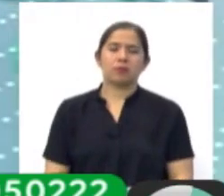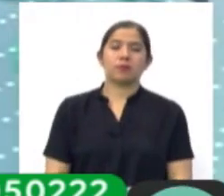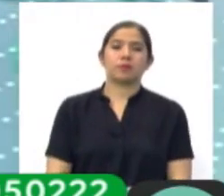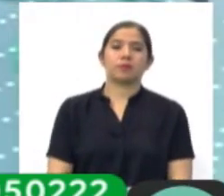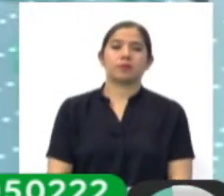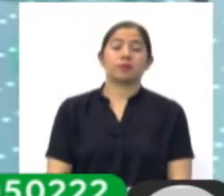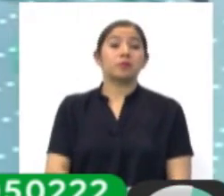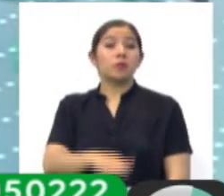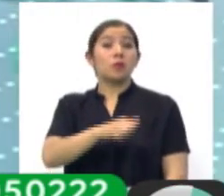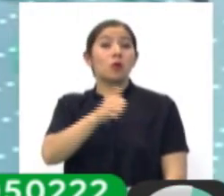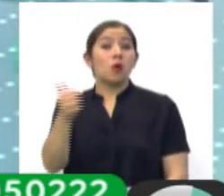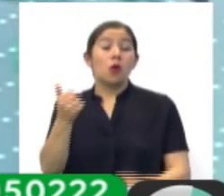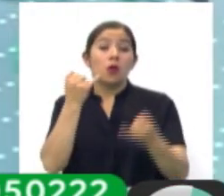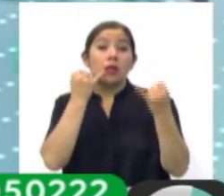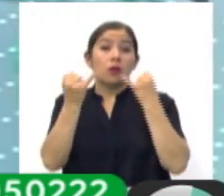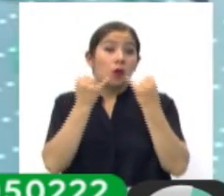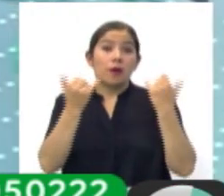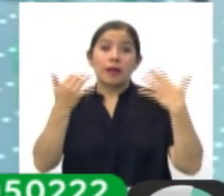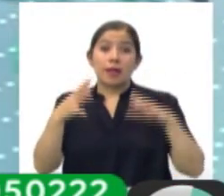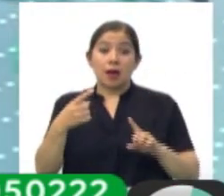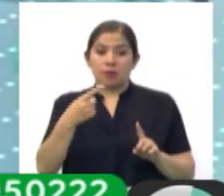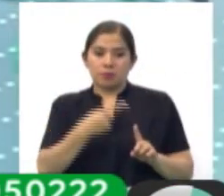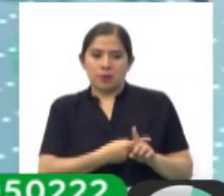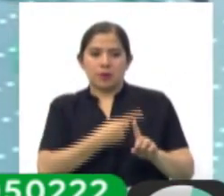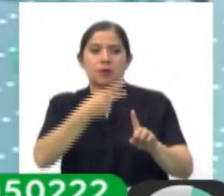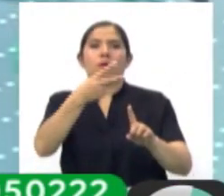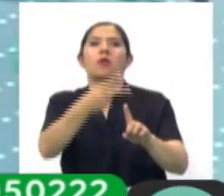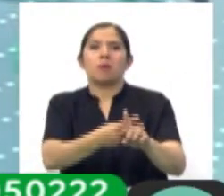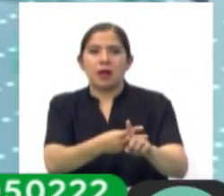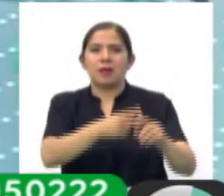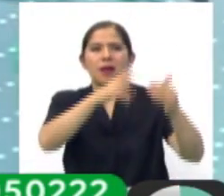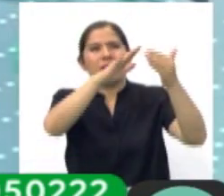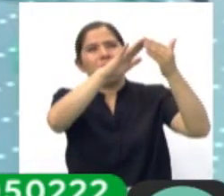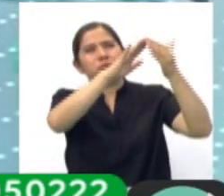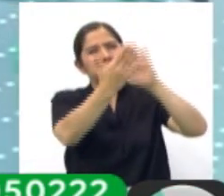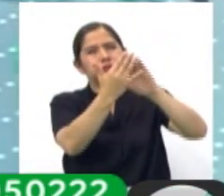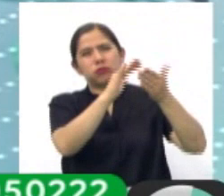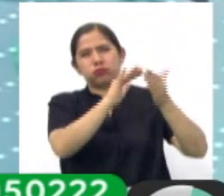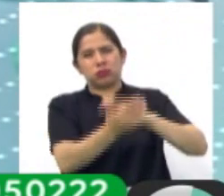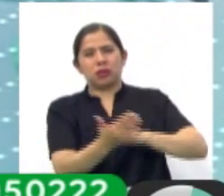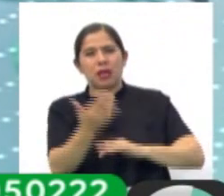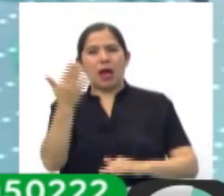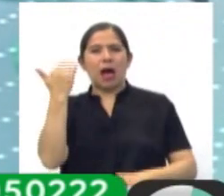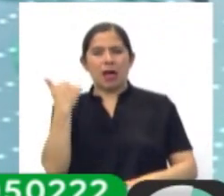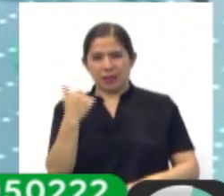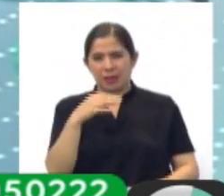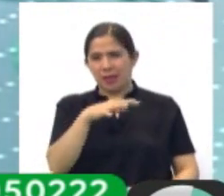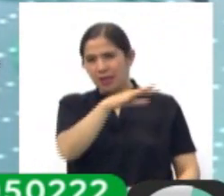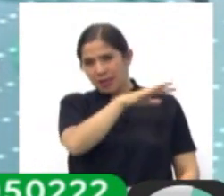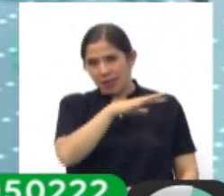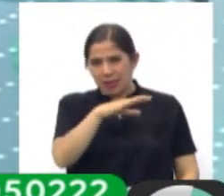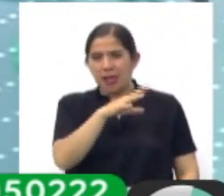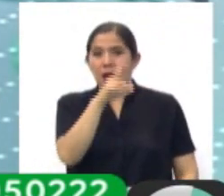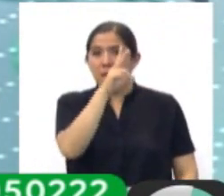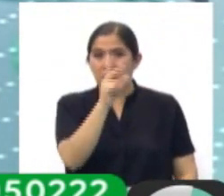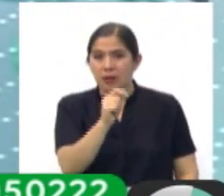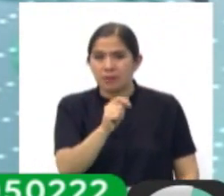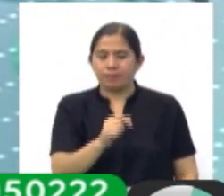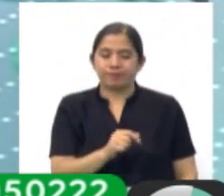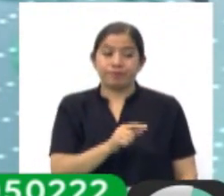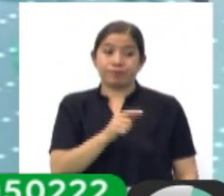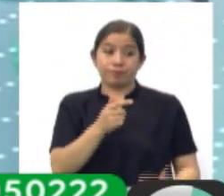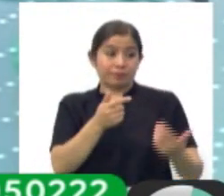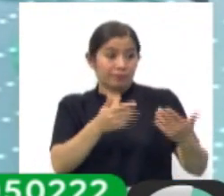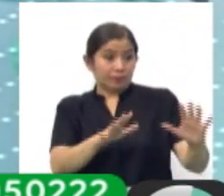Revisando otra información, tras casi dos meses del mega deslizamiento que se ha registrado en San Jorge Cantutani, 142